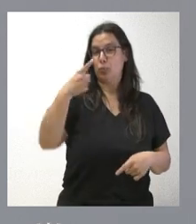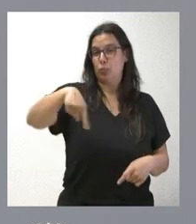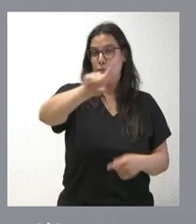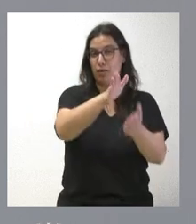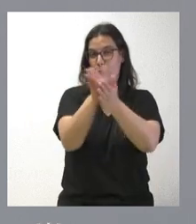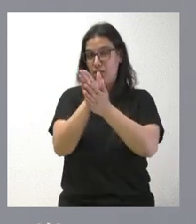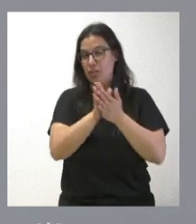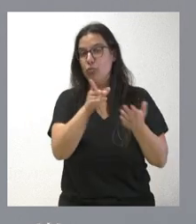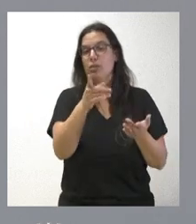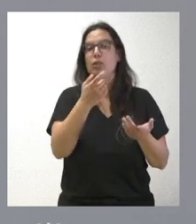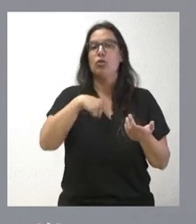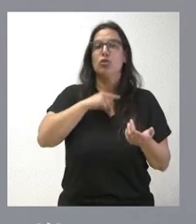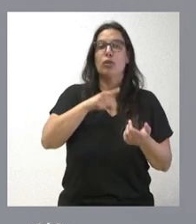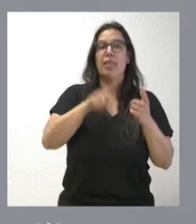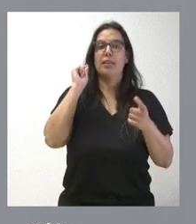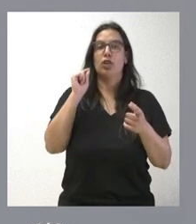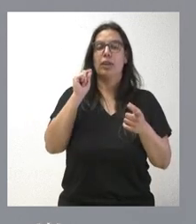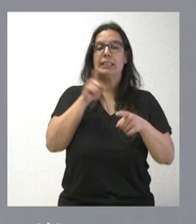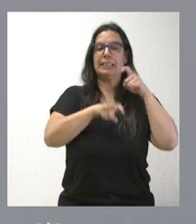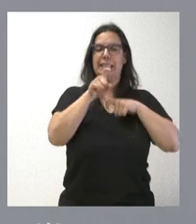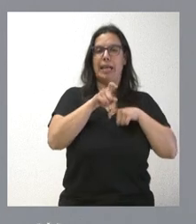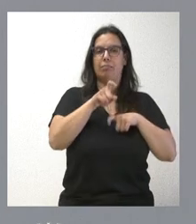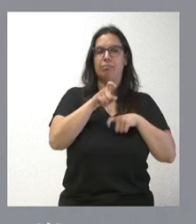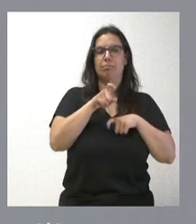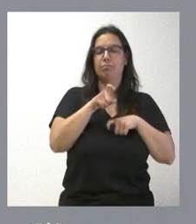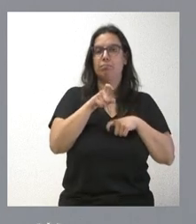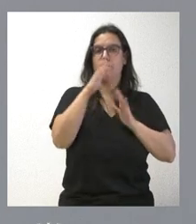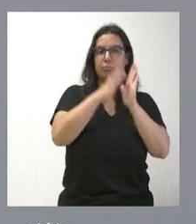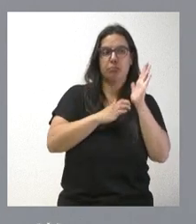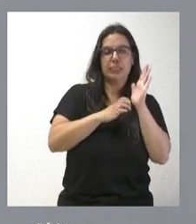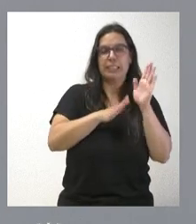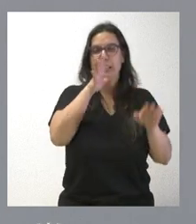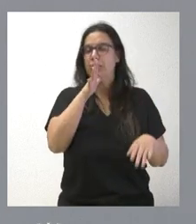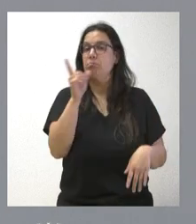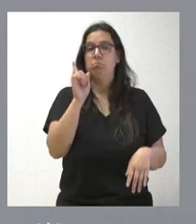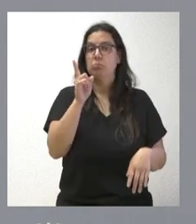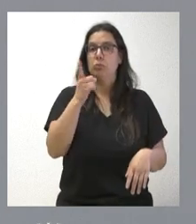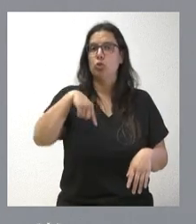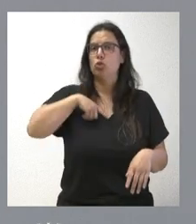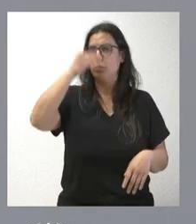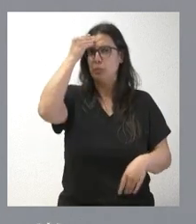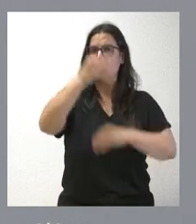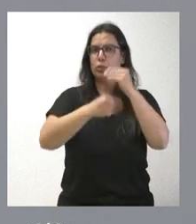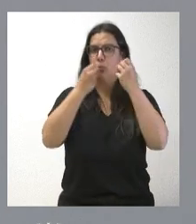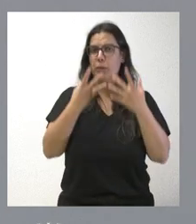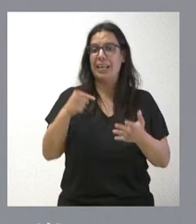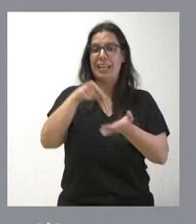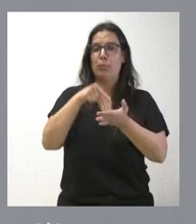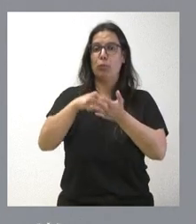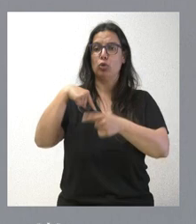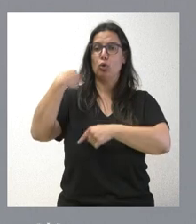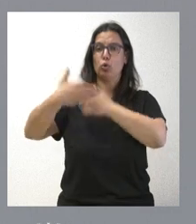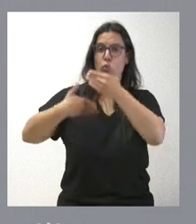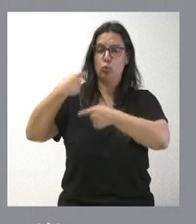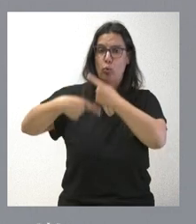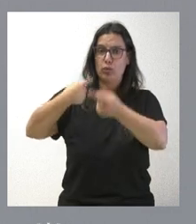revertir alguna de estas decisiones de bajada de impuestos. La respuesta fue que no. Nosotros creemos que hemos hecho bien eliminando el impuesto de sucesiones y donaciones,